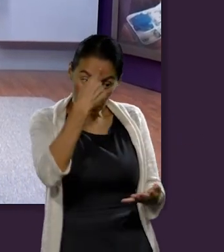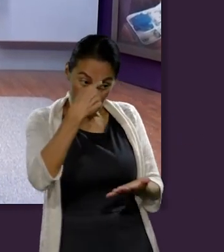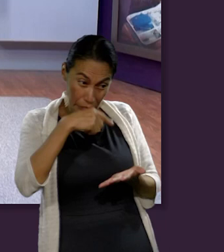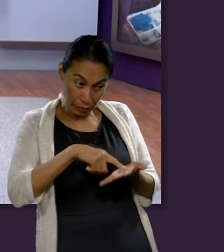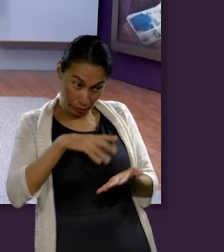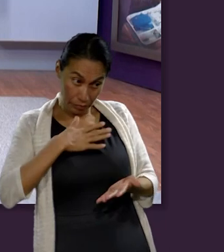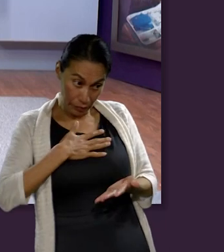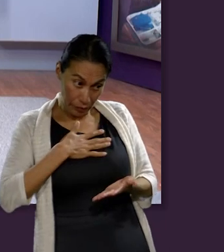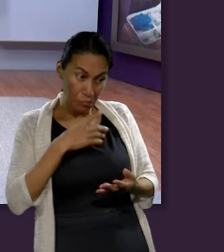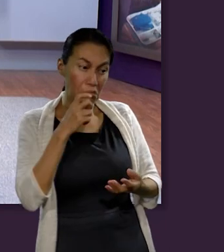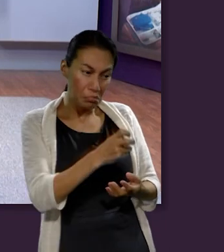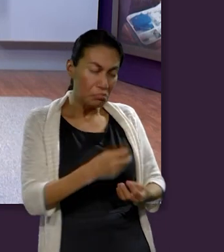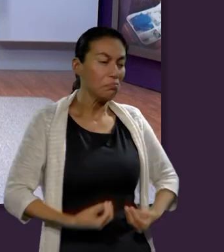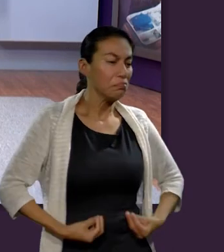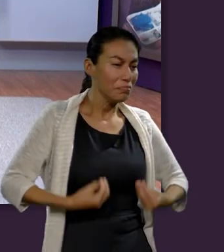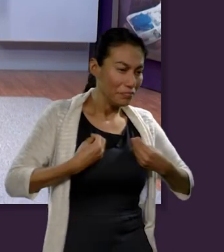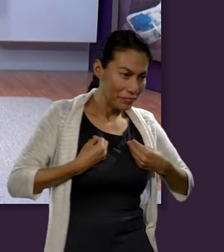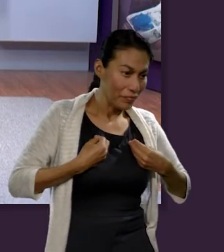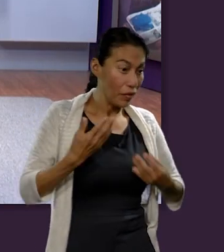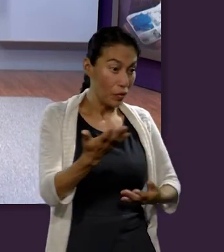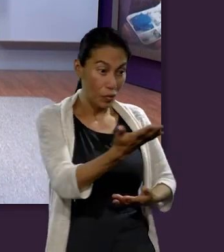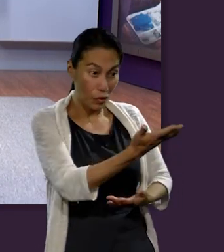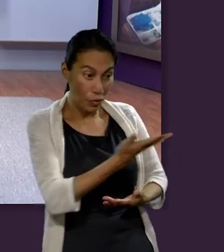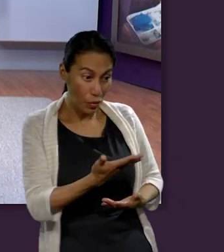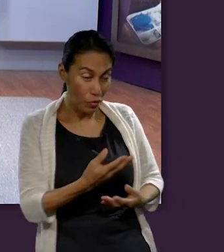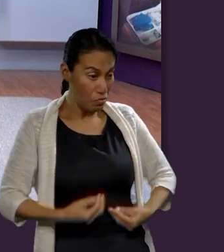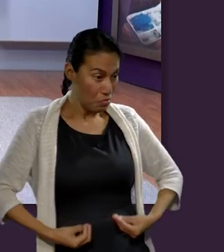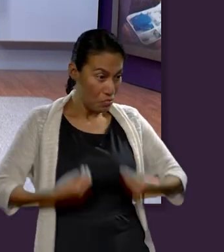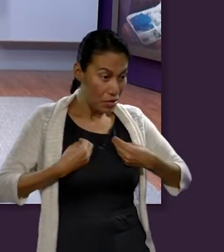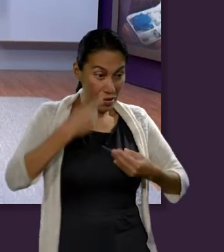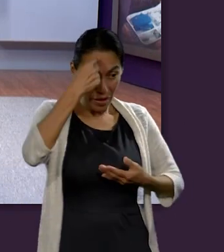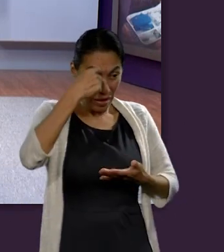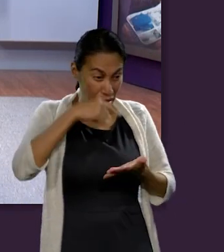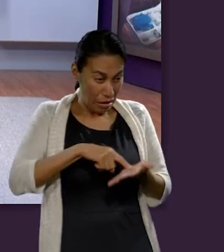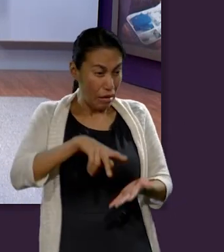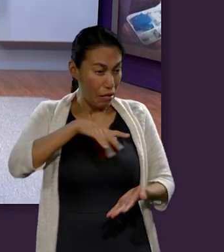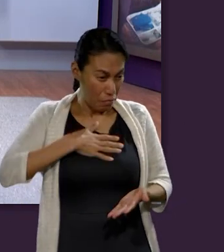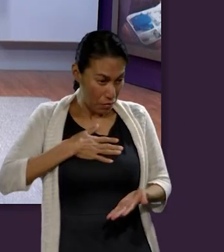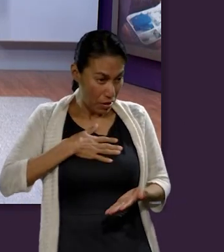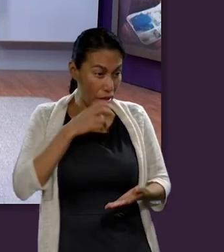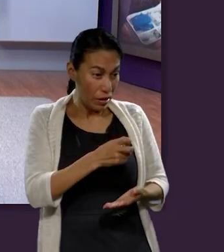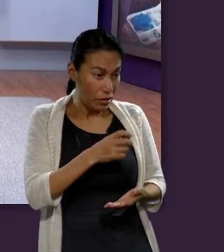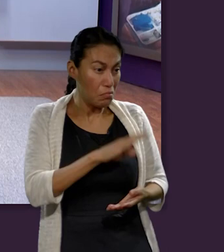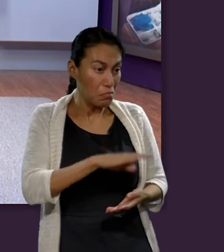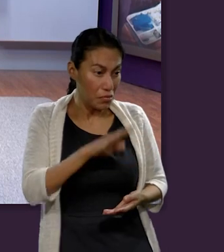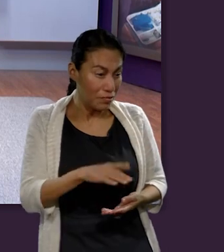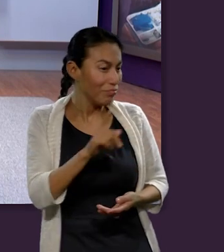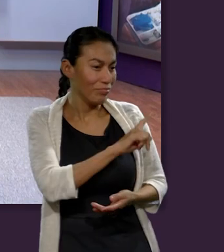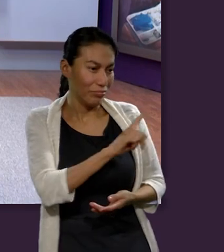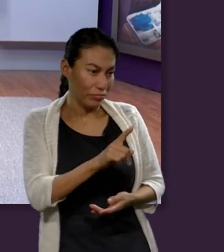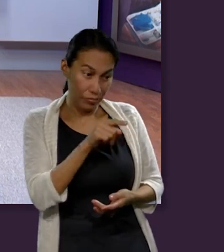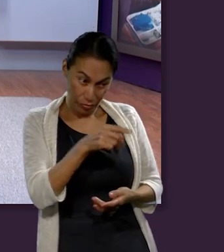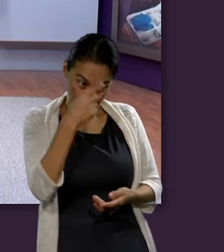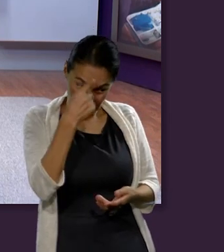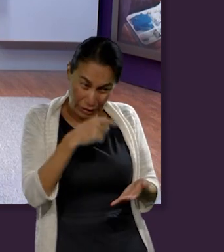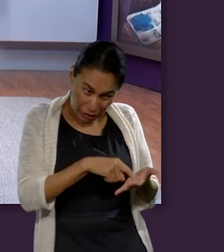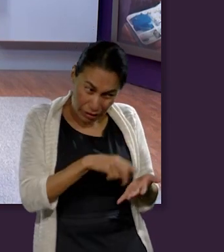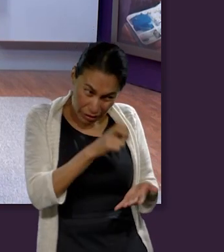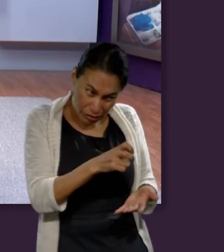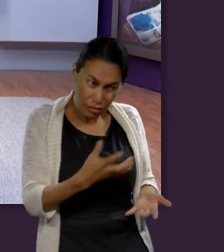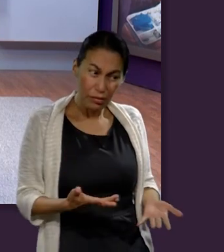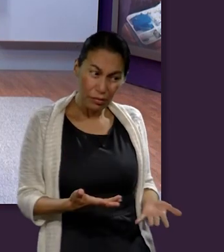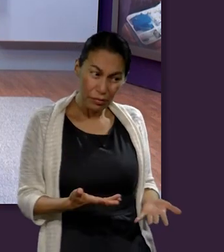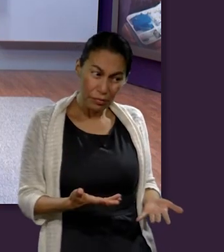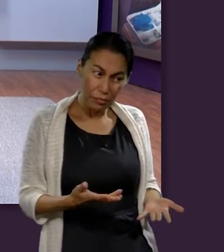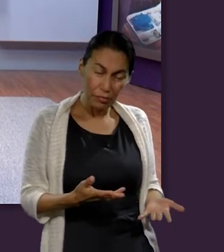cree en mí, aunque esté muerto, vivirá. Y todo aquel que vive y cree en mí, no morirá eternamente.